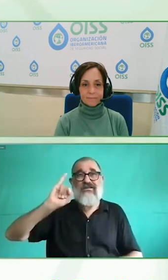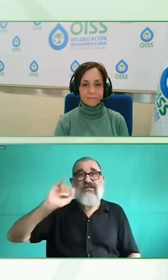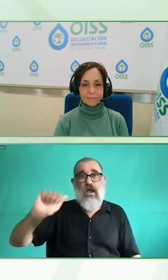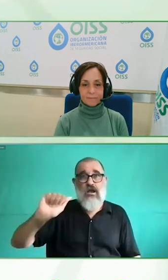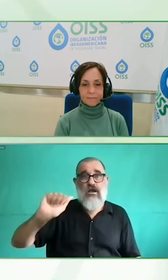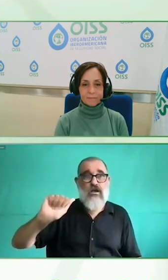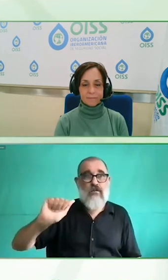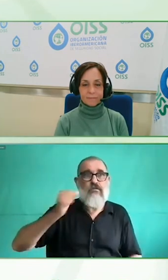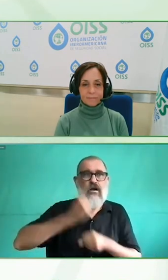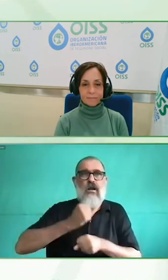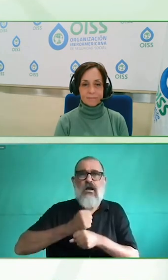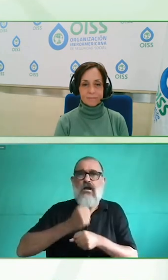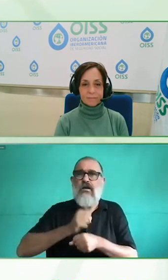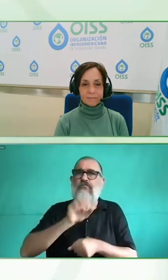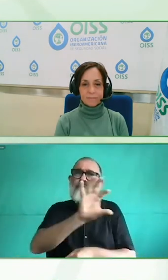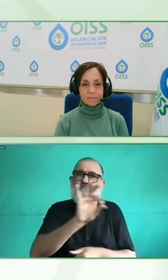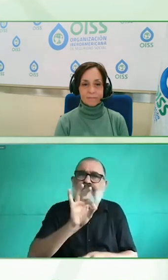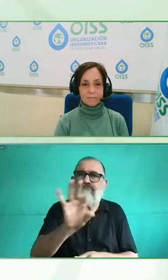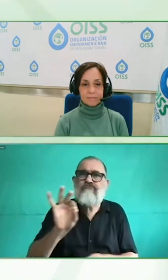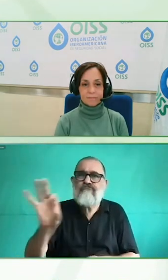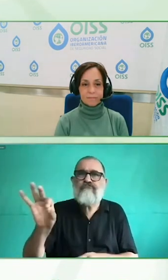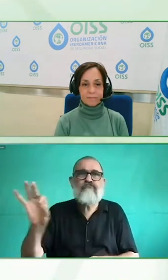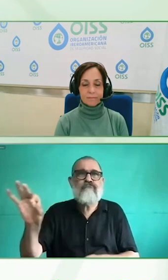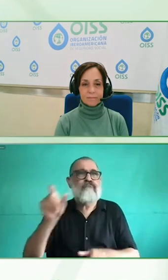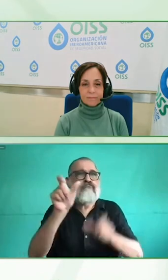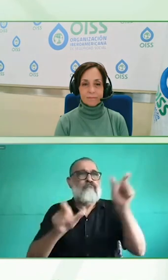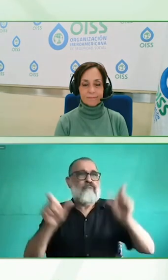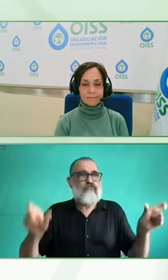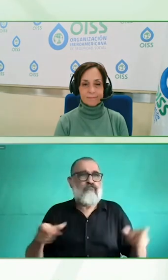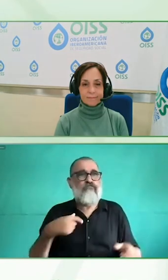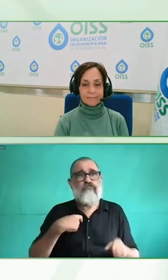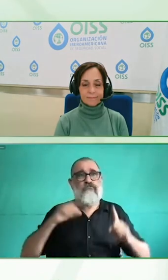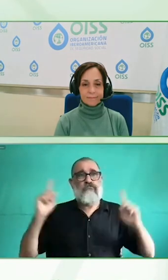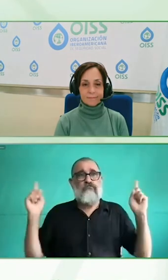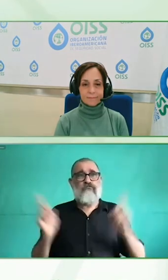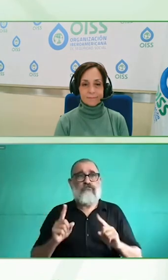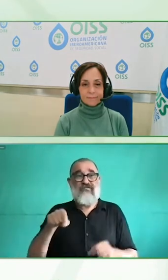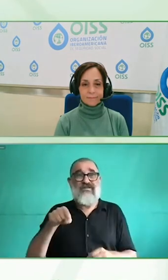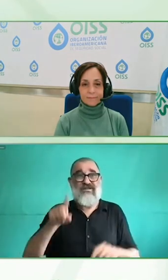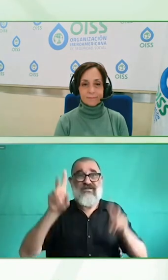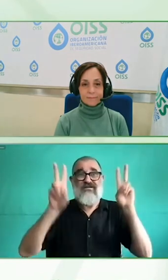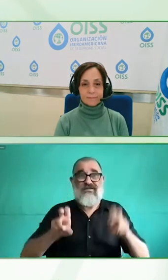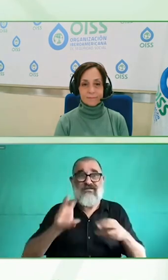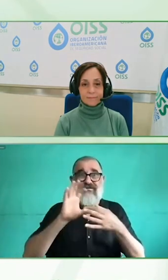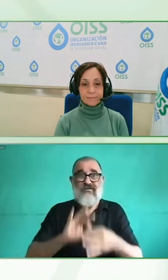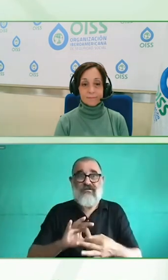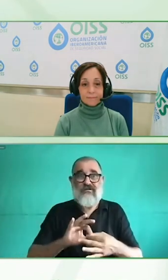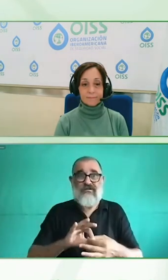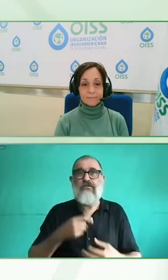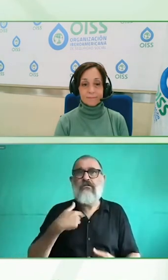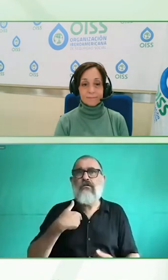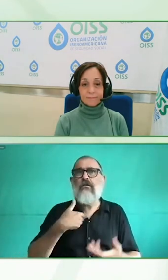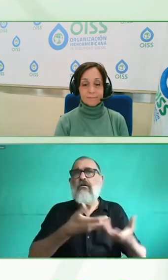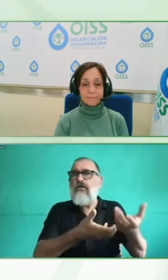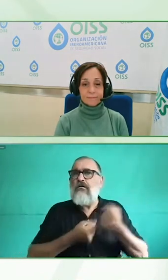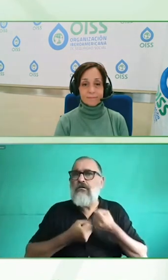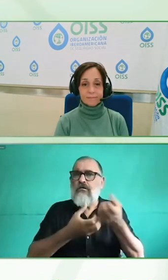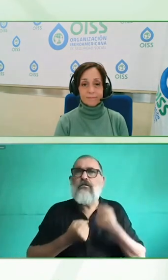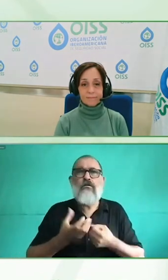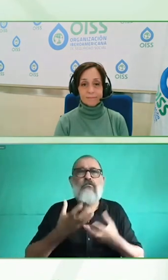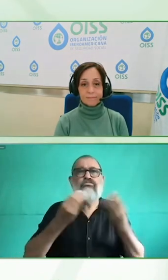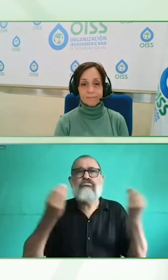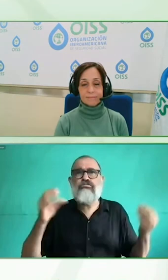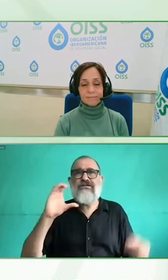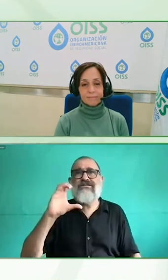personas que tenían su dirección dentro de determinados códigos postales porque sabía que el reclutador no buscaba gente porque tal vez asociaba eso a barrios